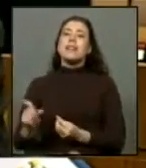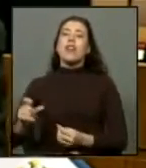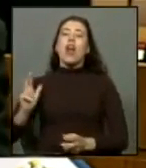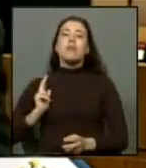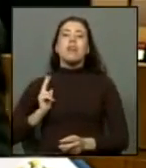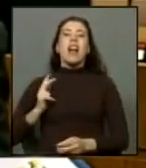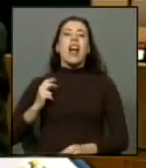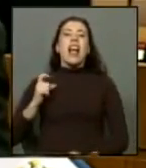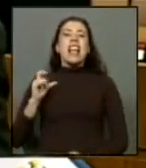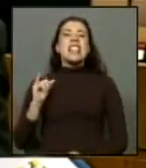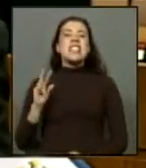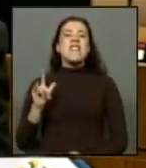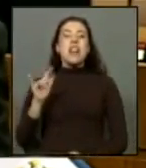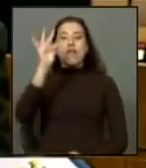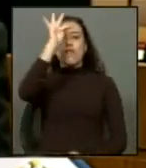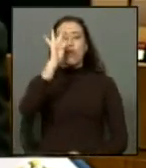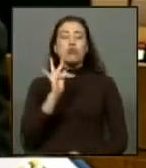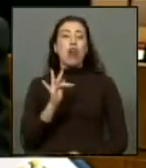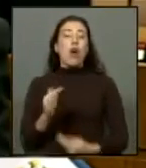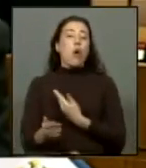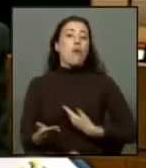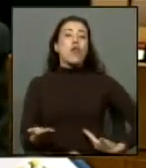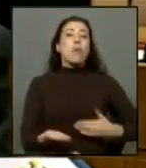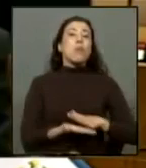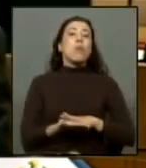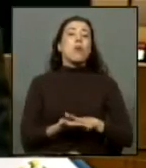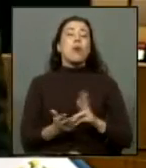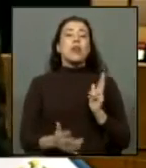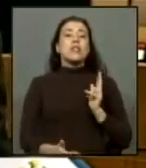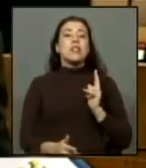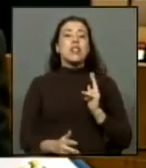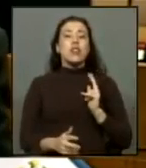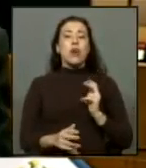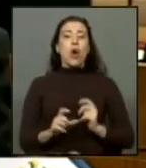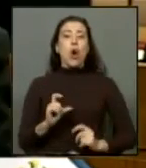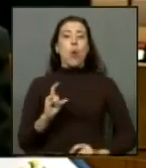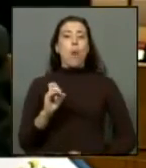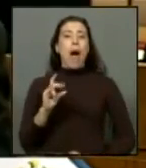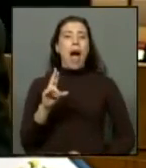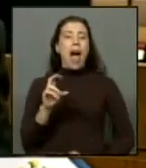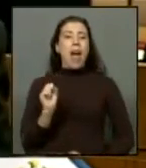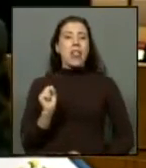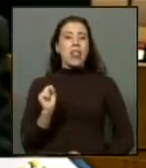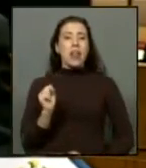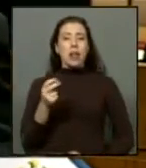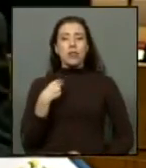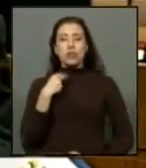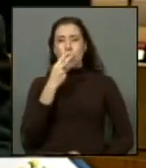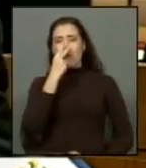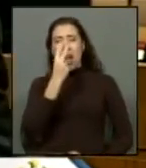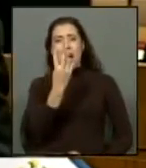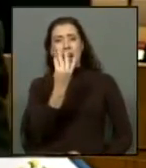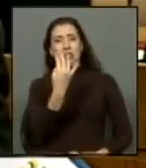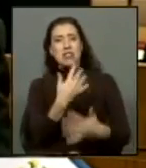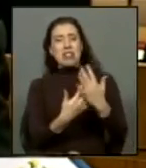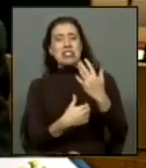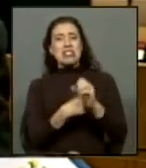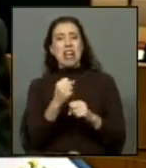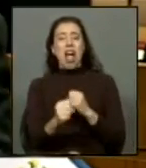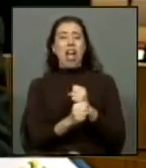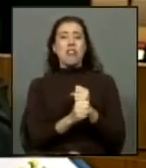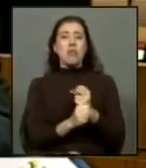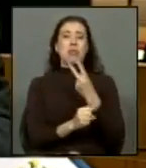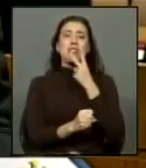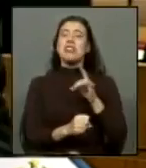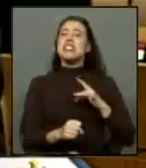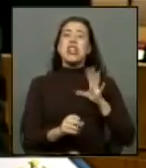que eran funcionarios de gobierno por ejemplo qué pasaba con el señor Francisco Javier Cuadra que yo lo veía a mis 14, 15 años por la televisión diciendo